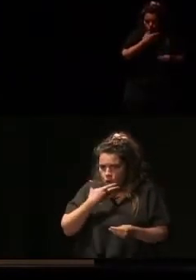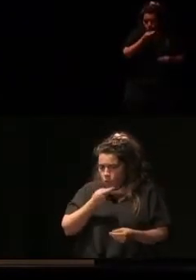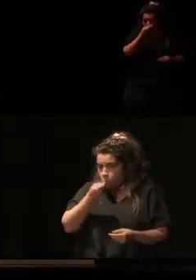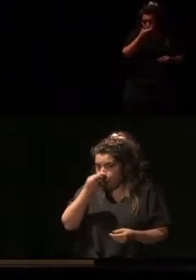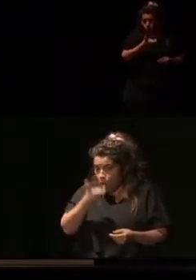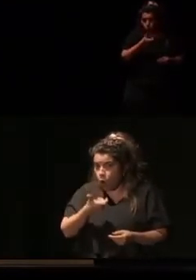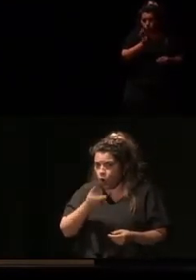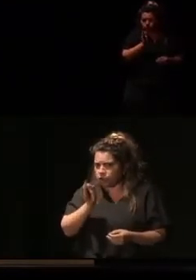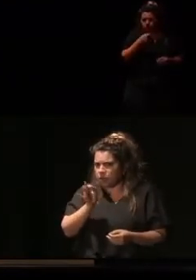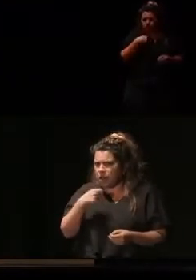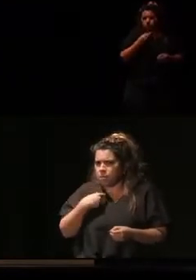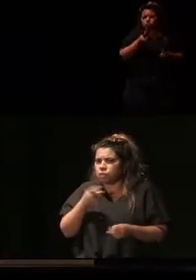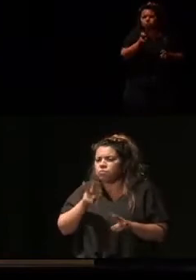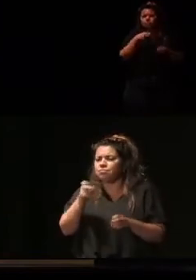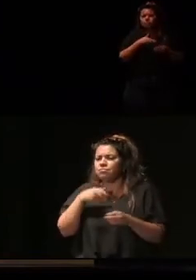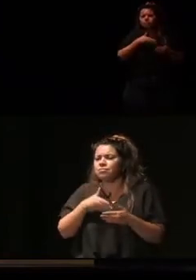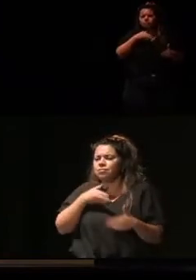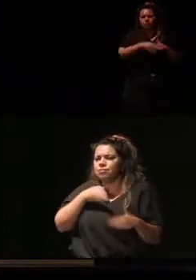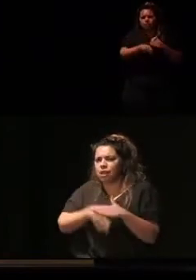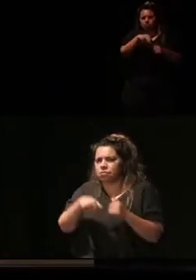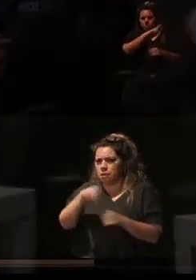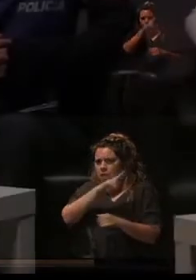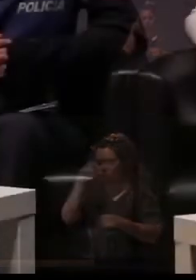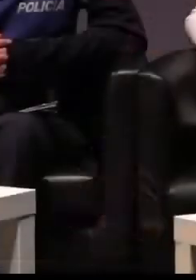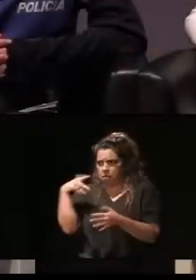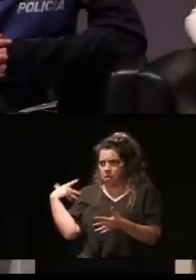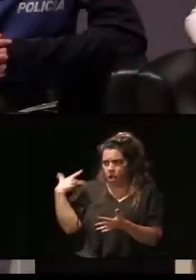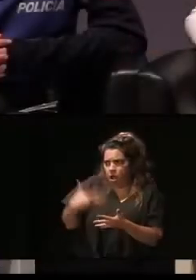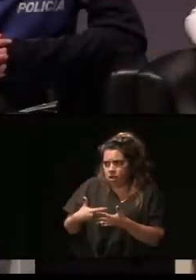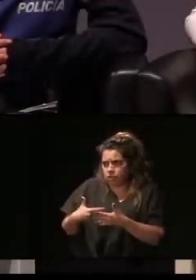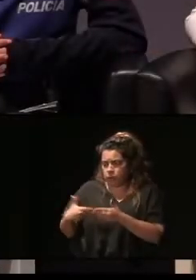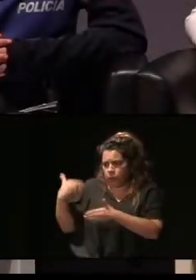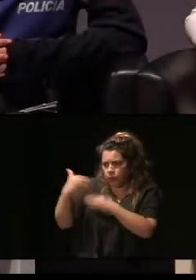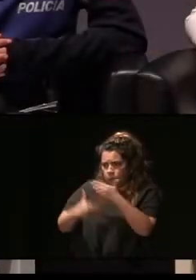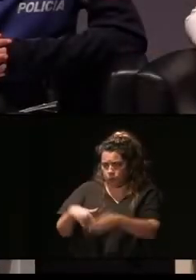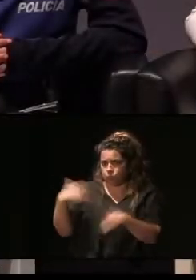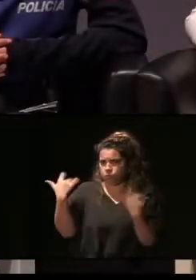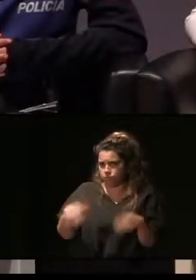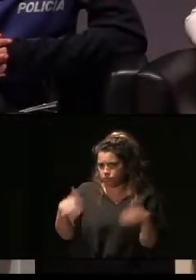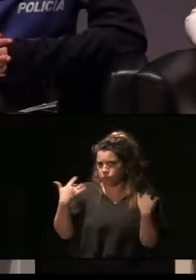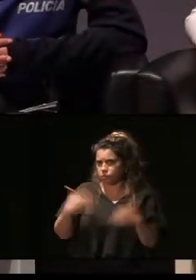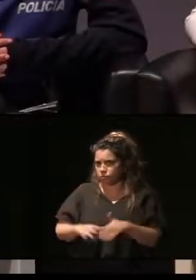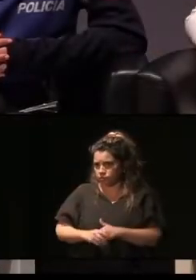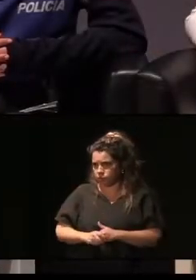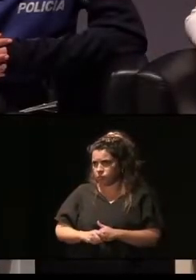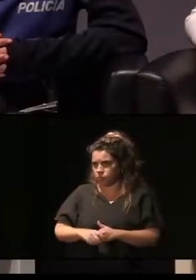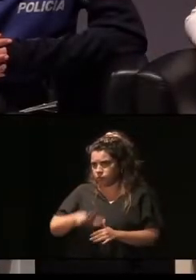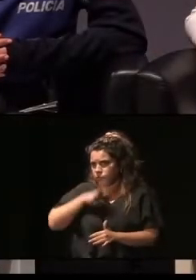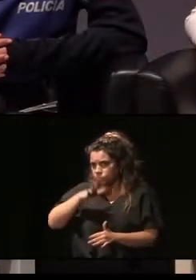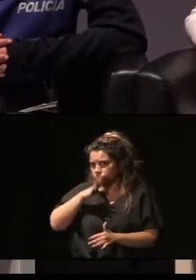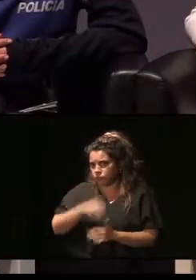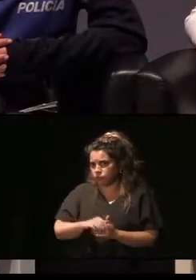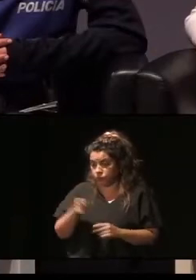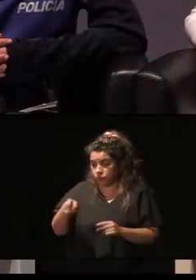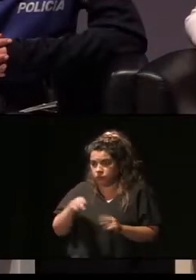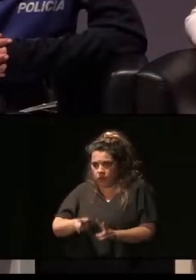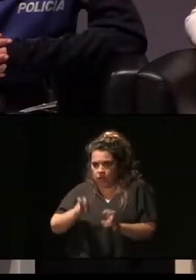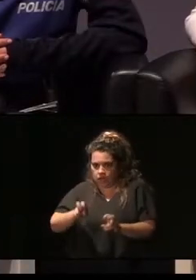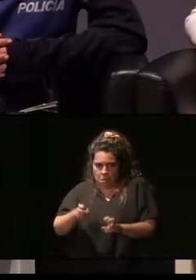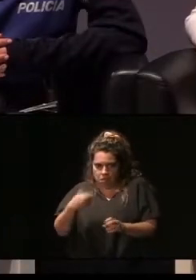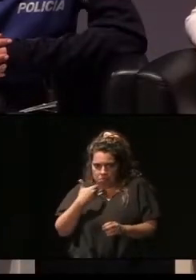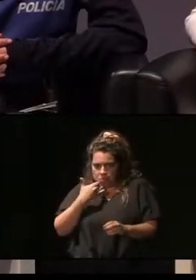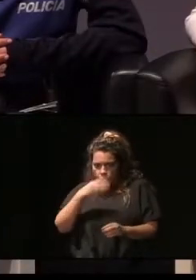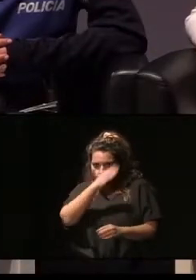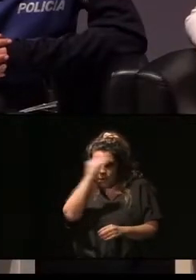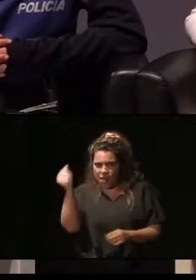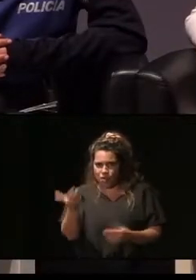ha evolucionado la accesibilidad en Madrid en estos últimos años? Una barbaridad, ¿verdad? Quiero decir, era un tema casi olvidado